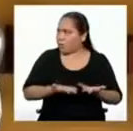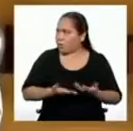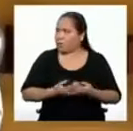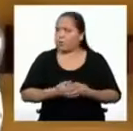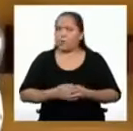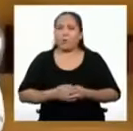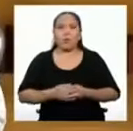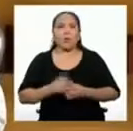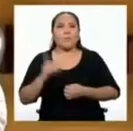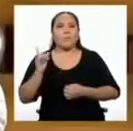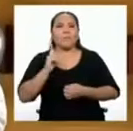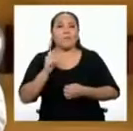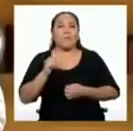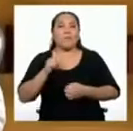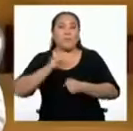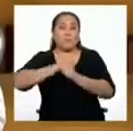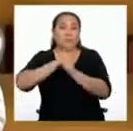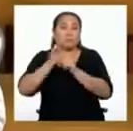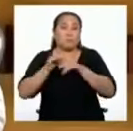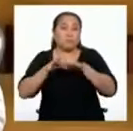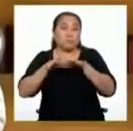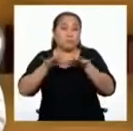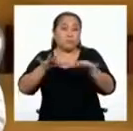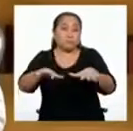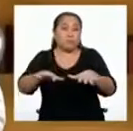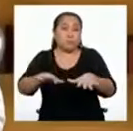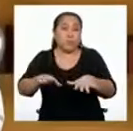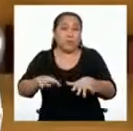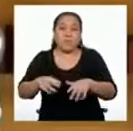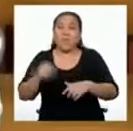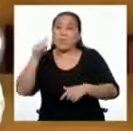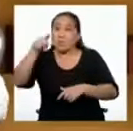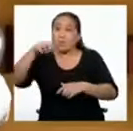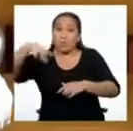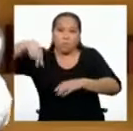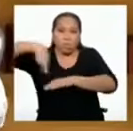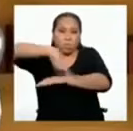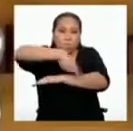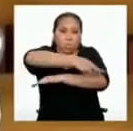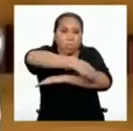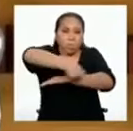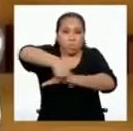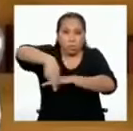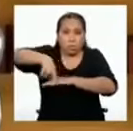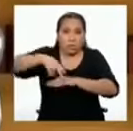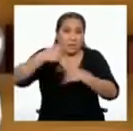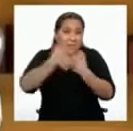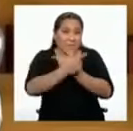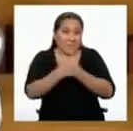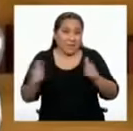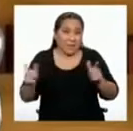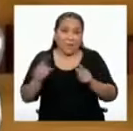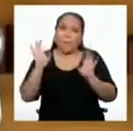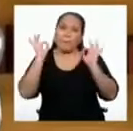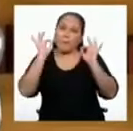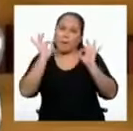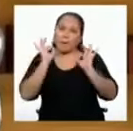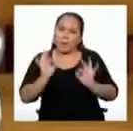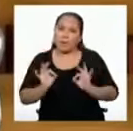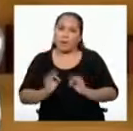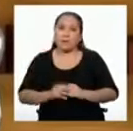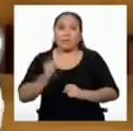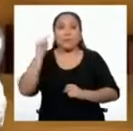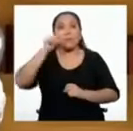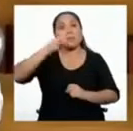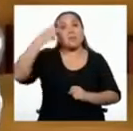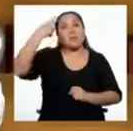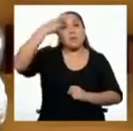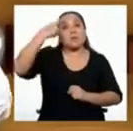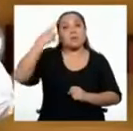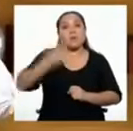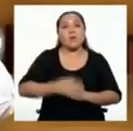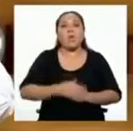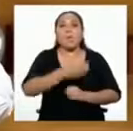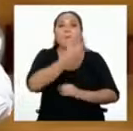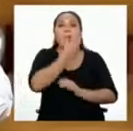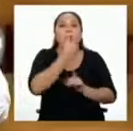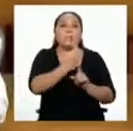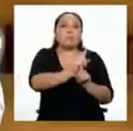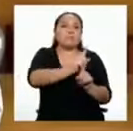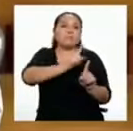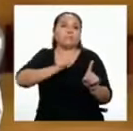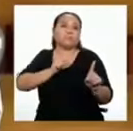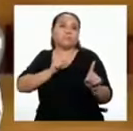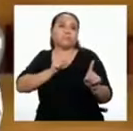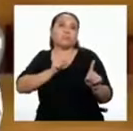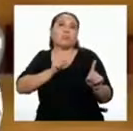pandemia, circular libremente por los espacios públicos es muy riesgoso. Por eso, se ha decretado el distanciamiento